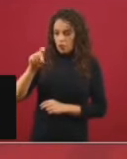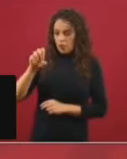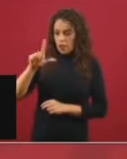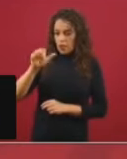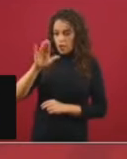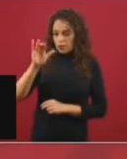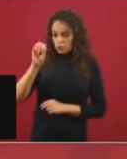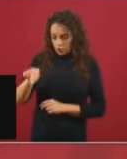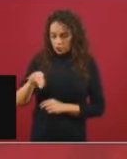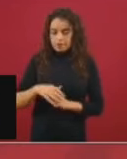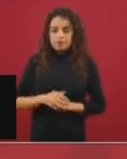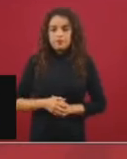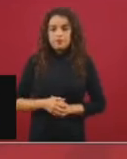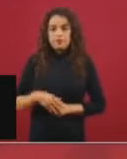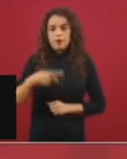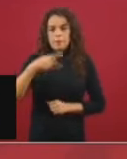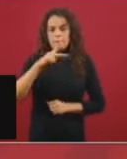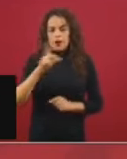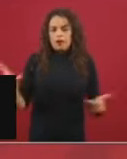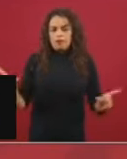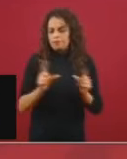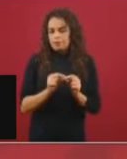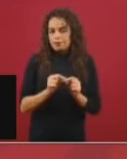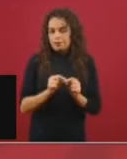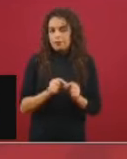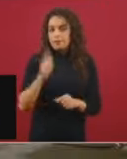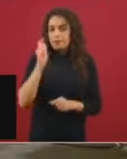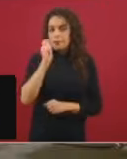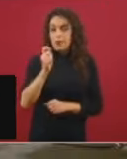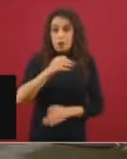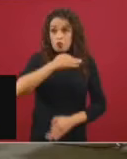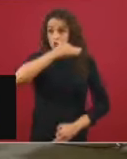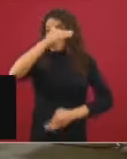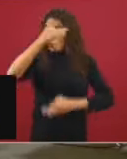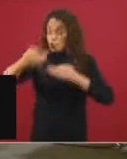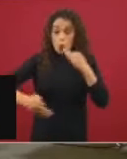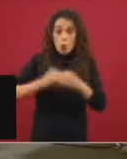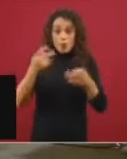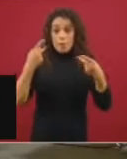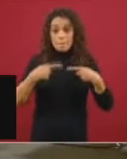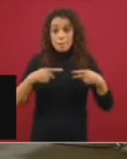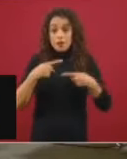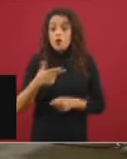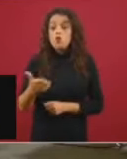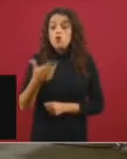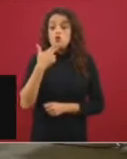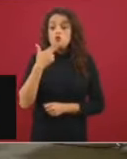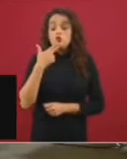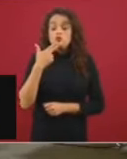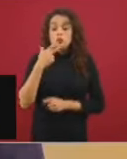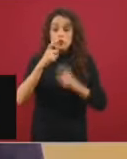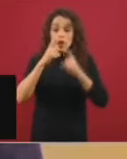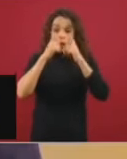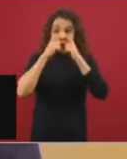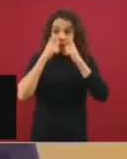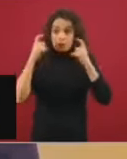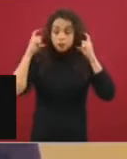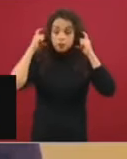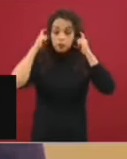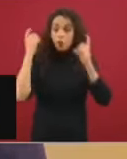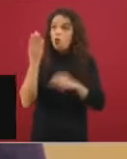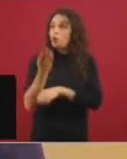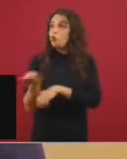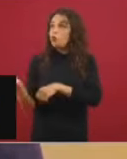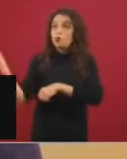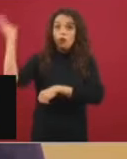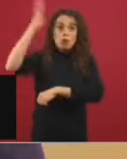conclusión es que si prácticamente toda la población usara consistentemente el cubrebocas todo el tiempo,